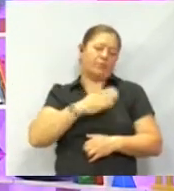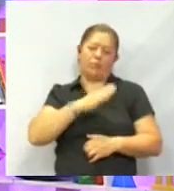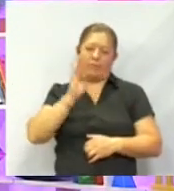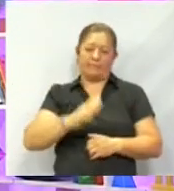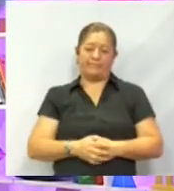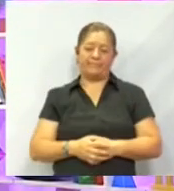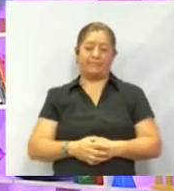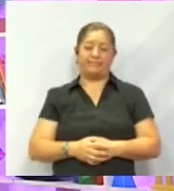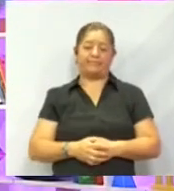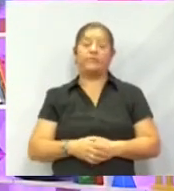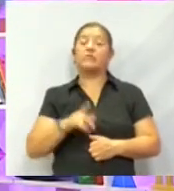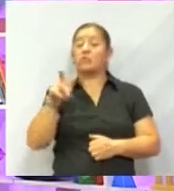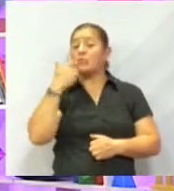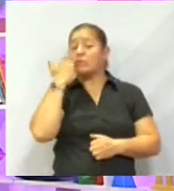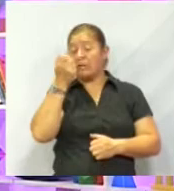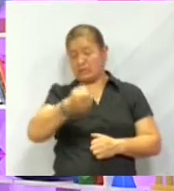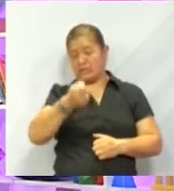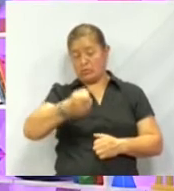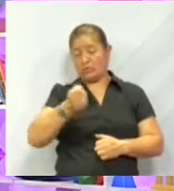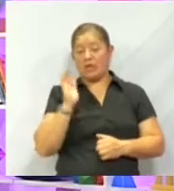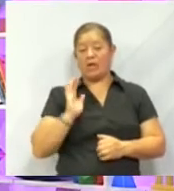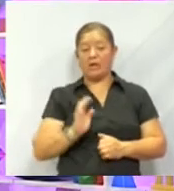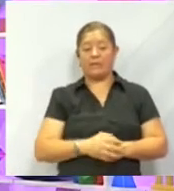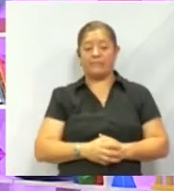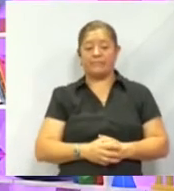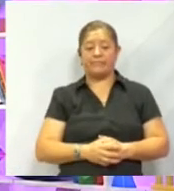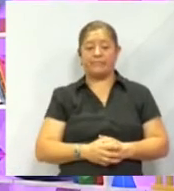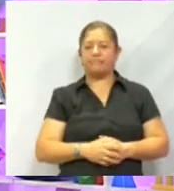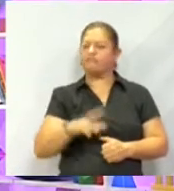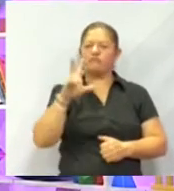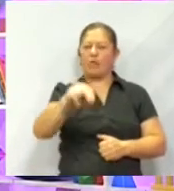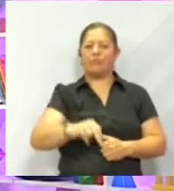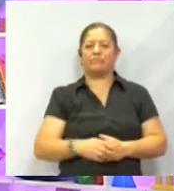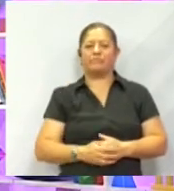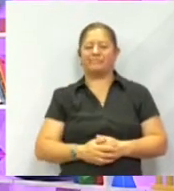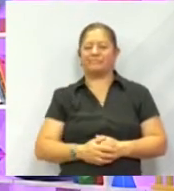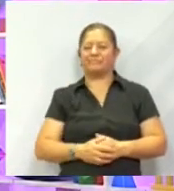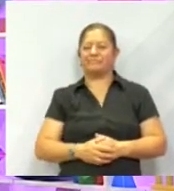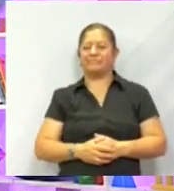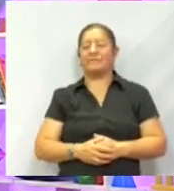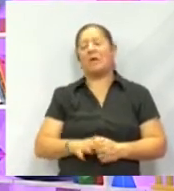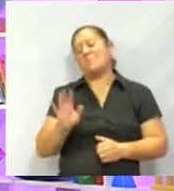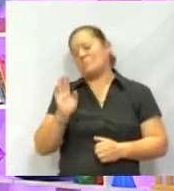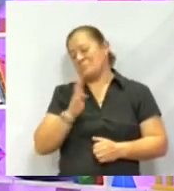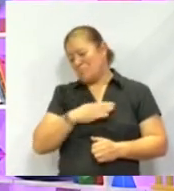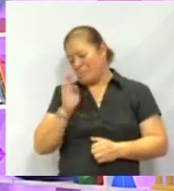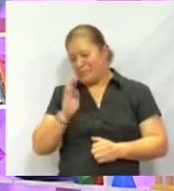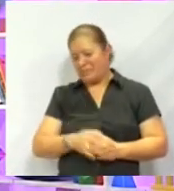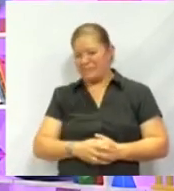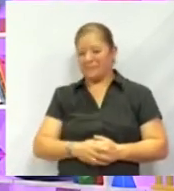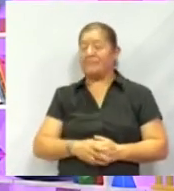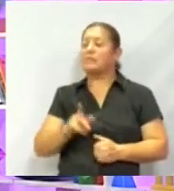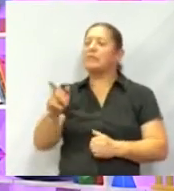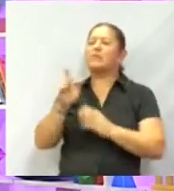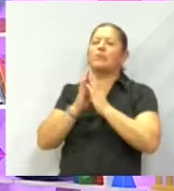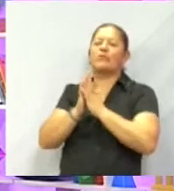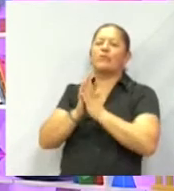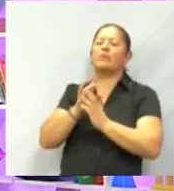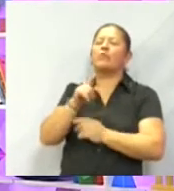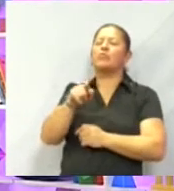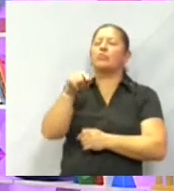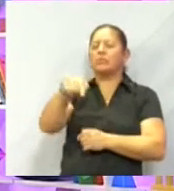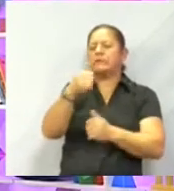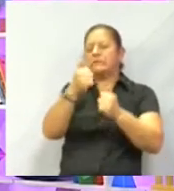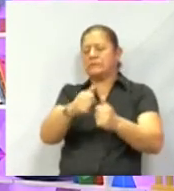¿quieres un saludo en especial? No. ¿No? Perfecto. Un favorzote, ¿podrías